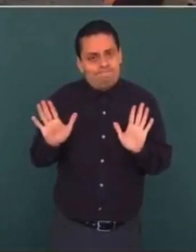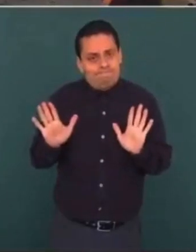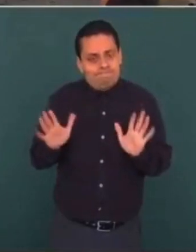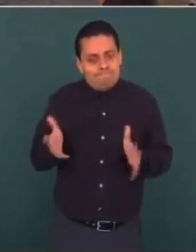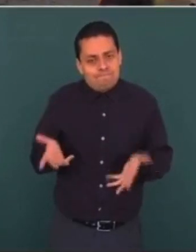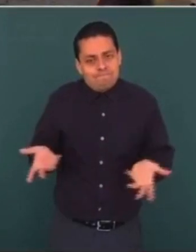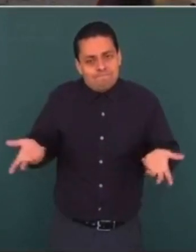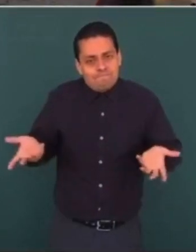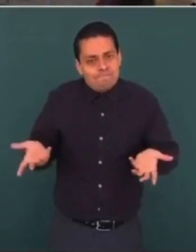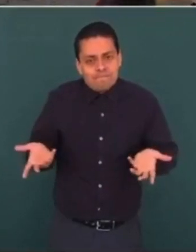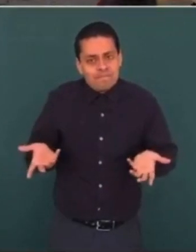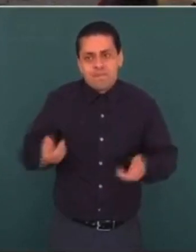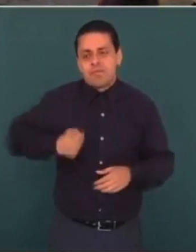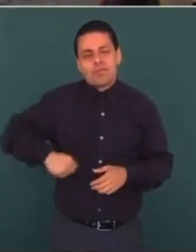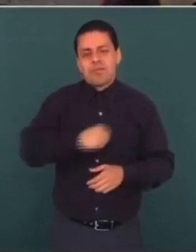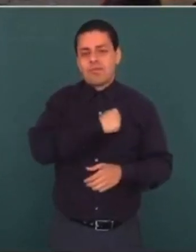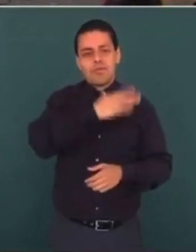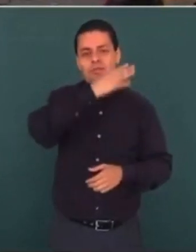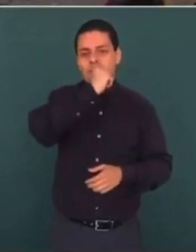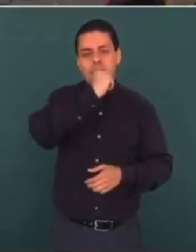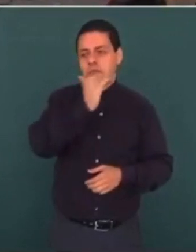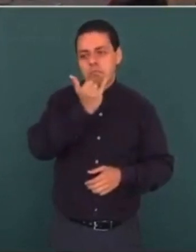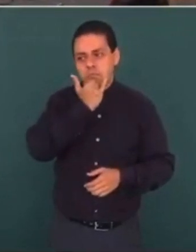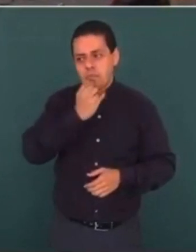Eso no lo podríamos hacer,